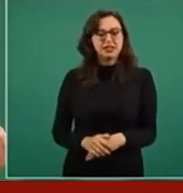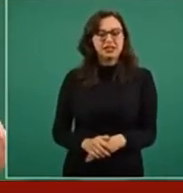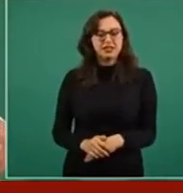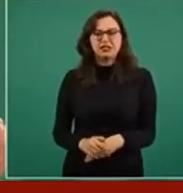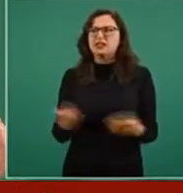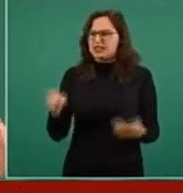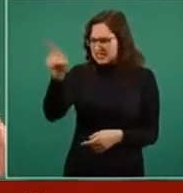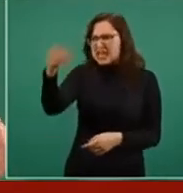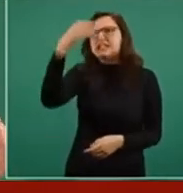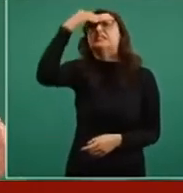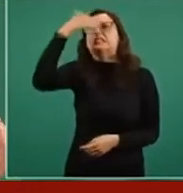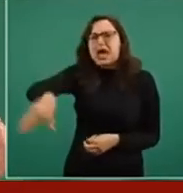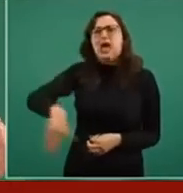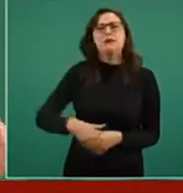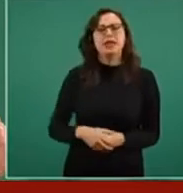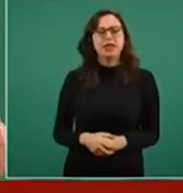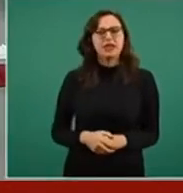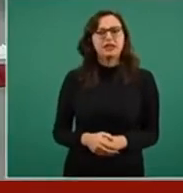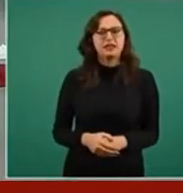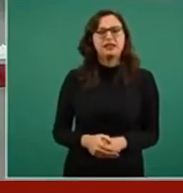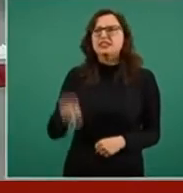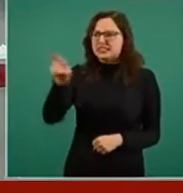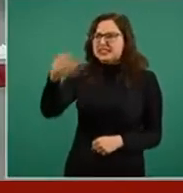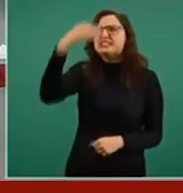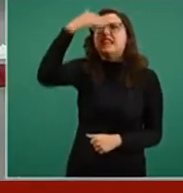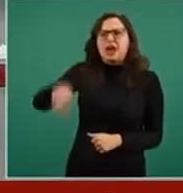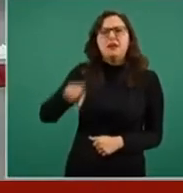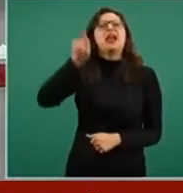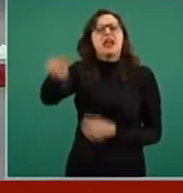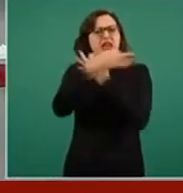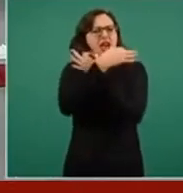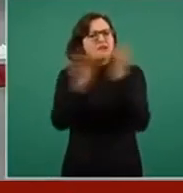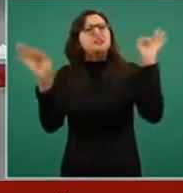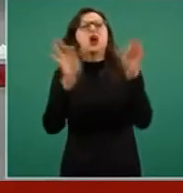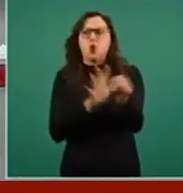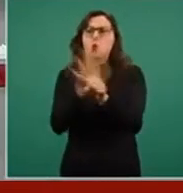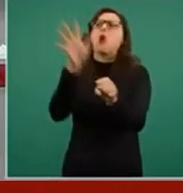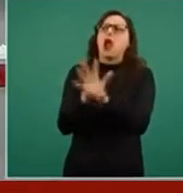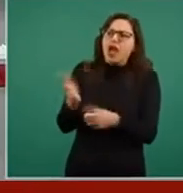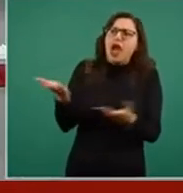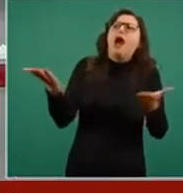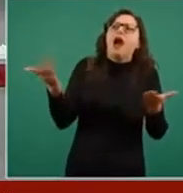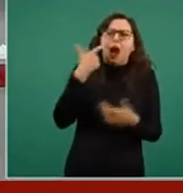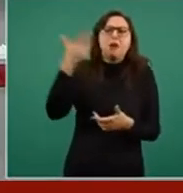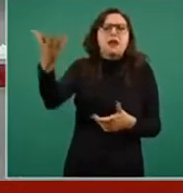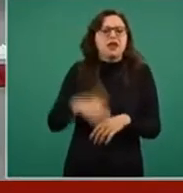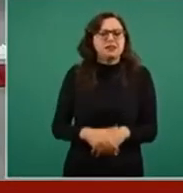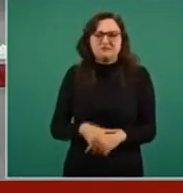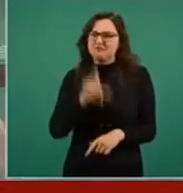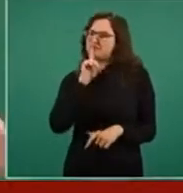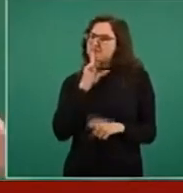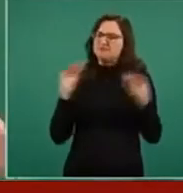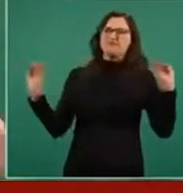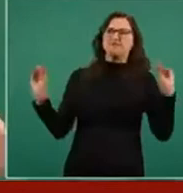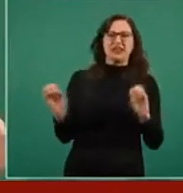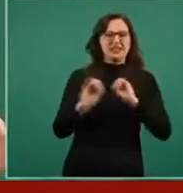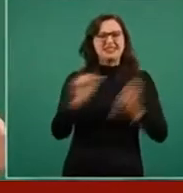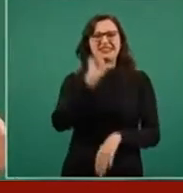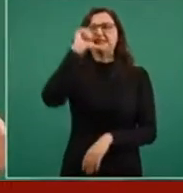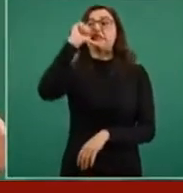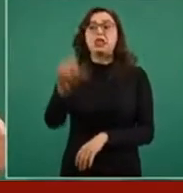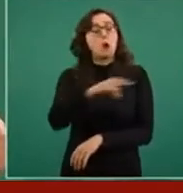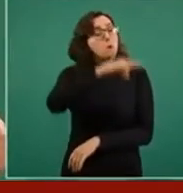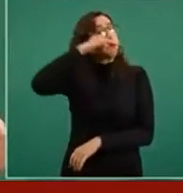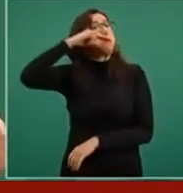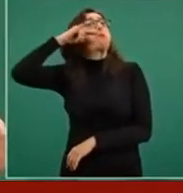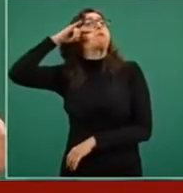Y a ver, ¿qué declaró entonces el actual presidente del INE? Nada, no lo vio.